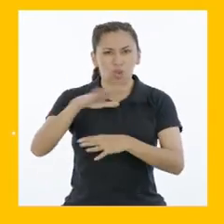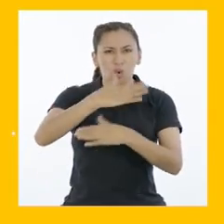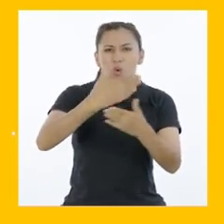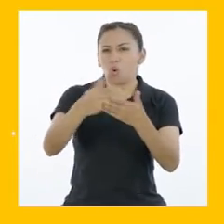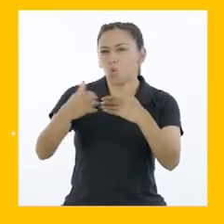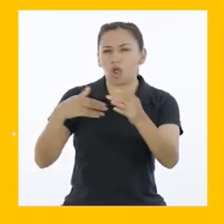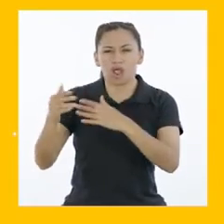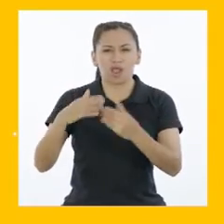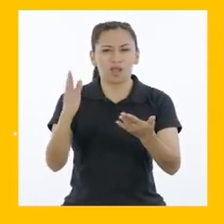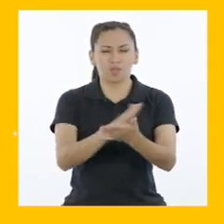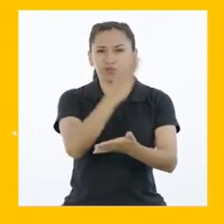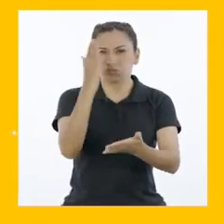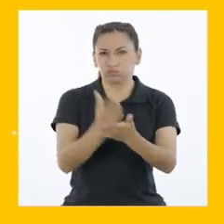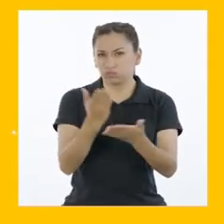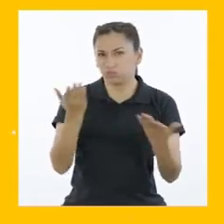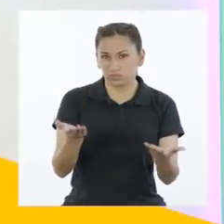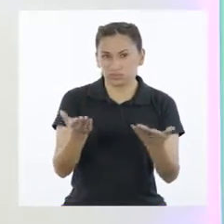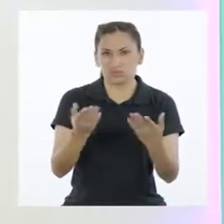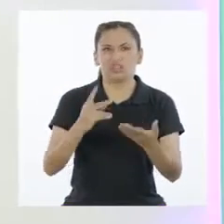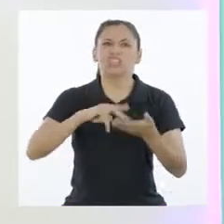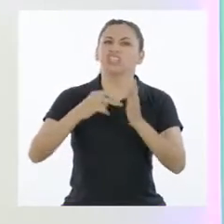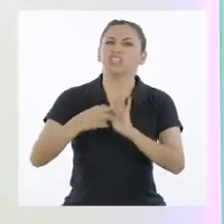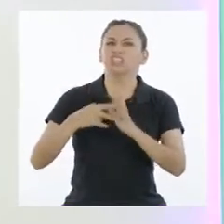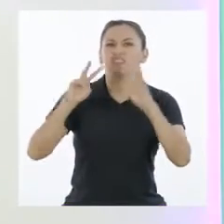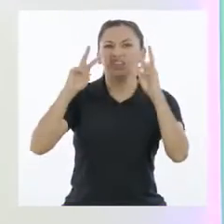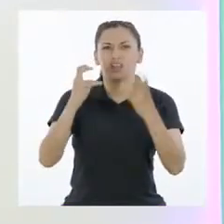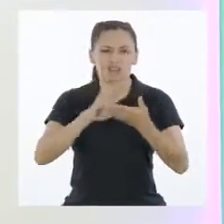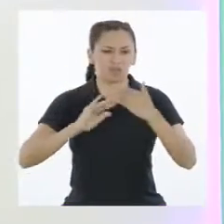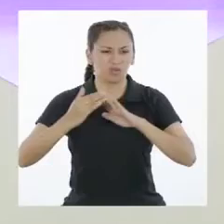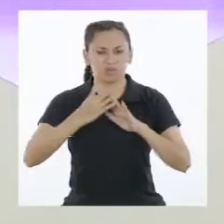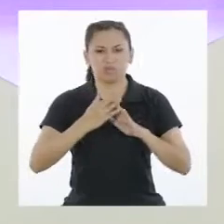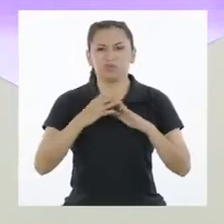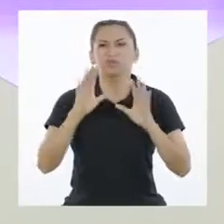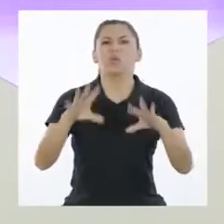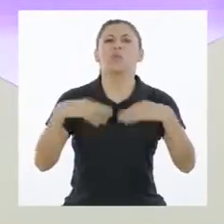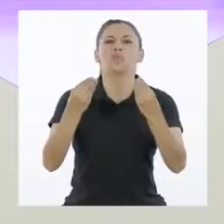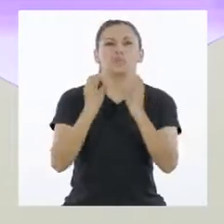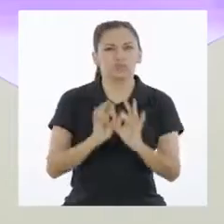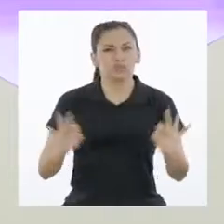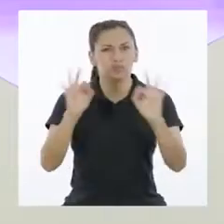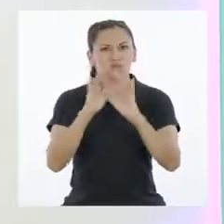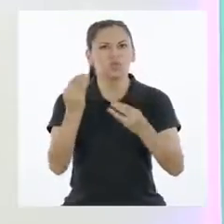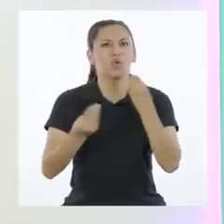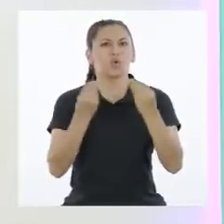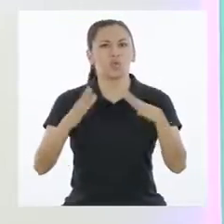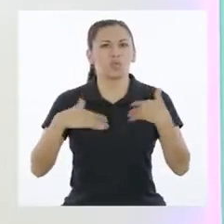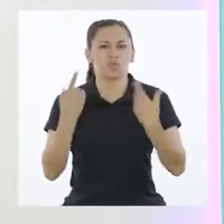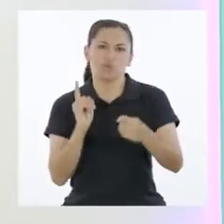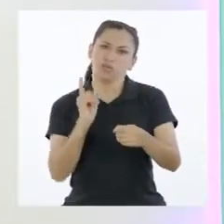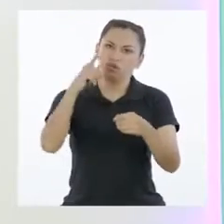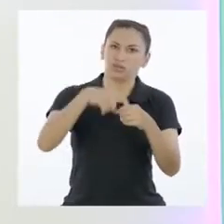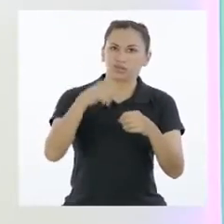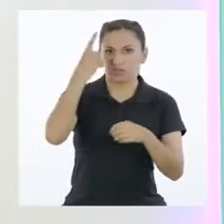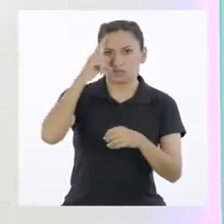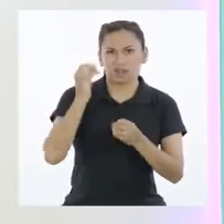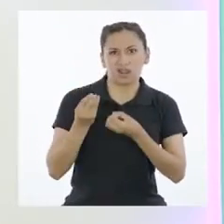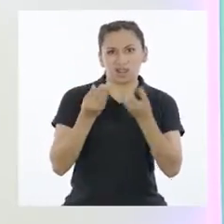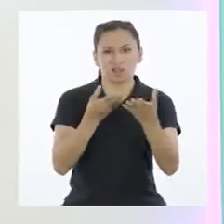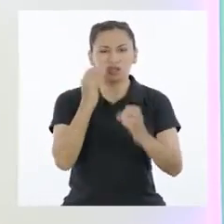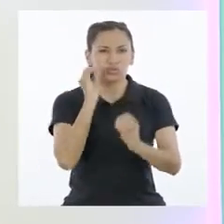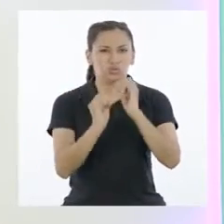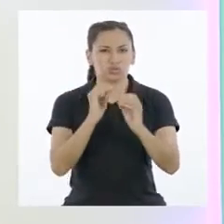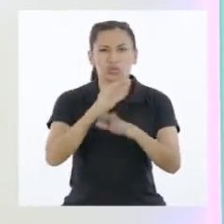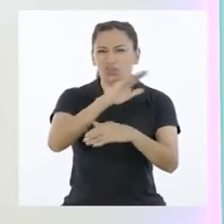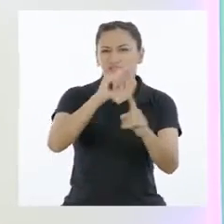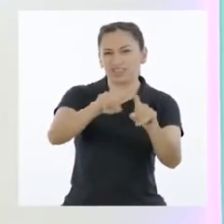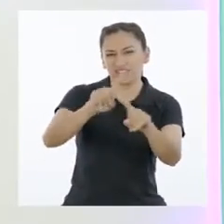afectan a nuestra comunidad y país. ¿Qué es un asunto público? ¿Por qué es importante? ¿Y cómo podemos participar para darle